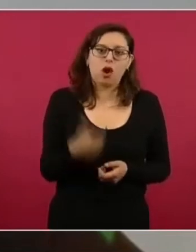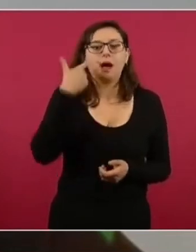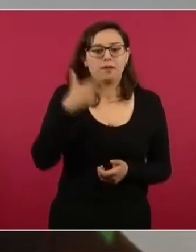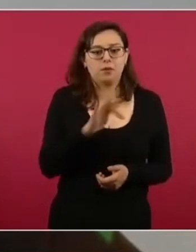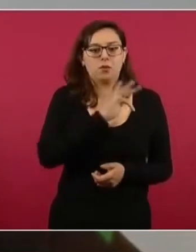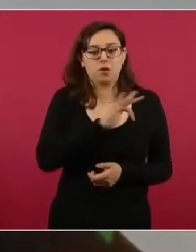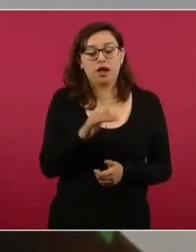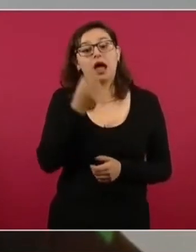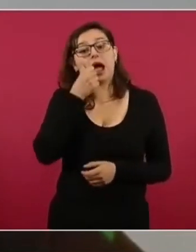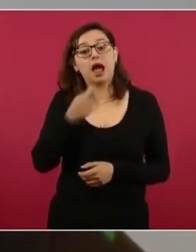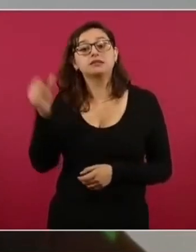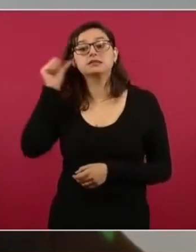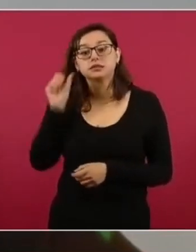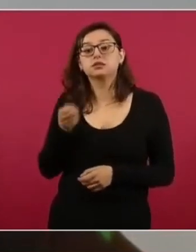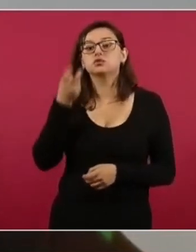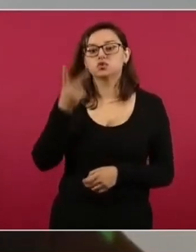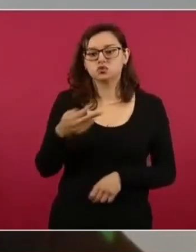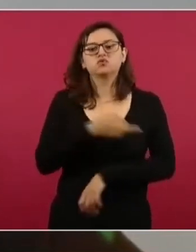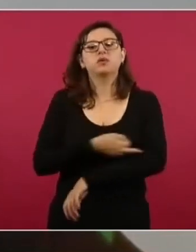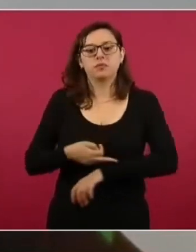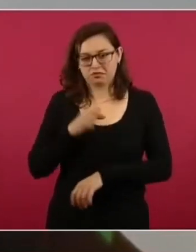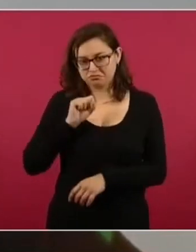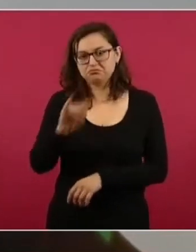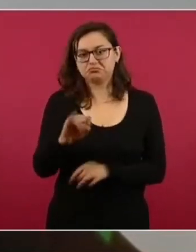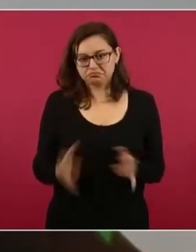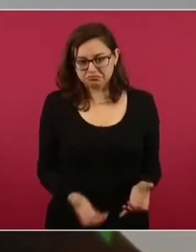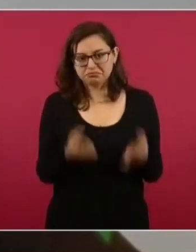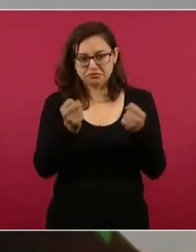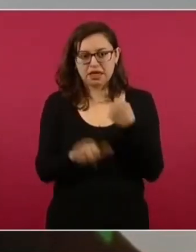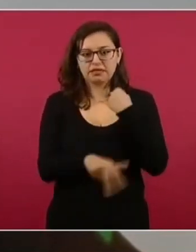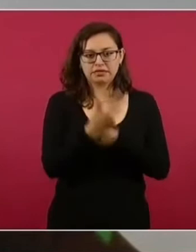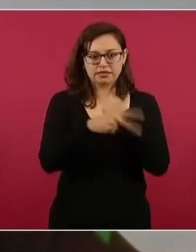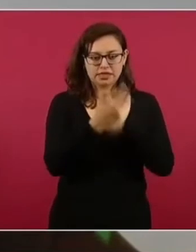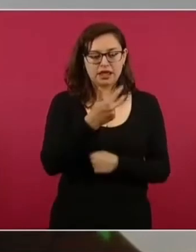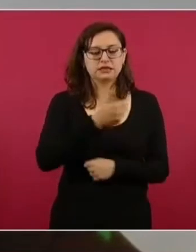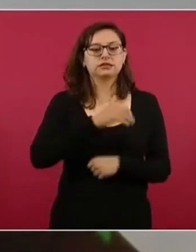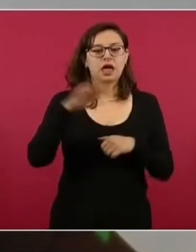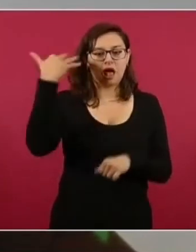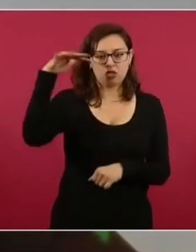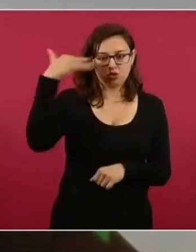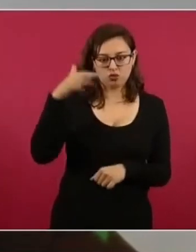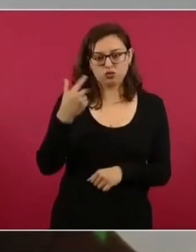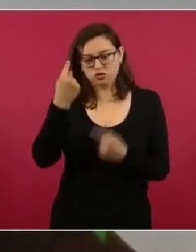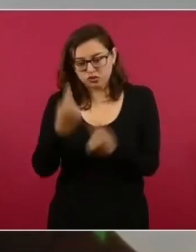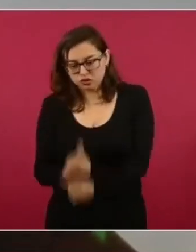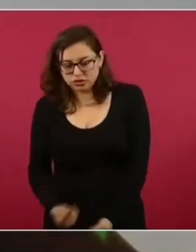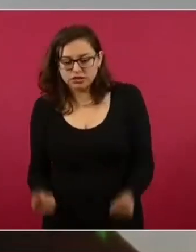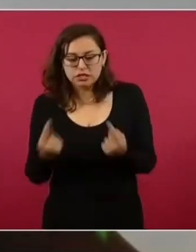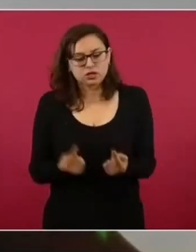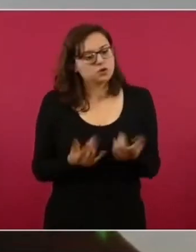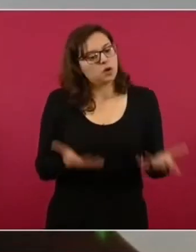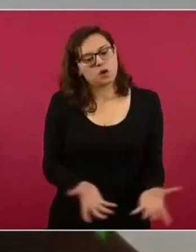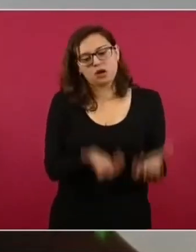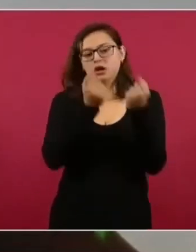trasladar a dos familias, que son 13 adultos y 7 menores a Huatulco, para que fueran atendidos